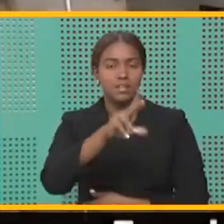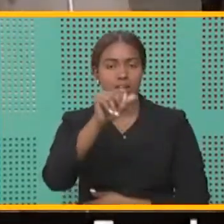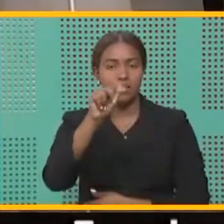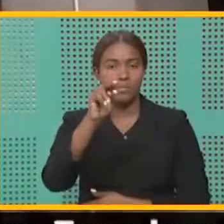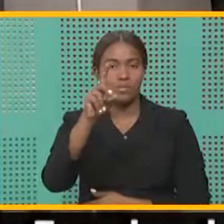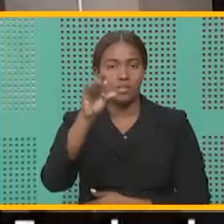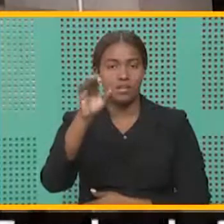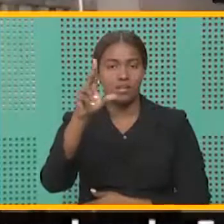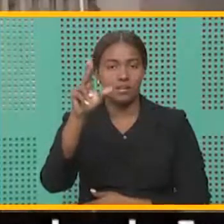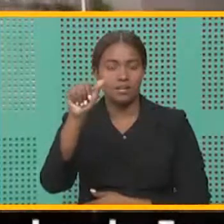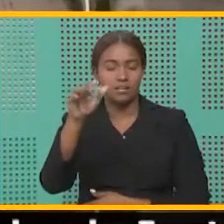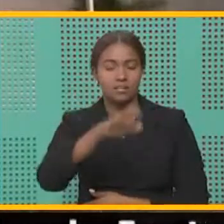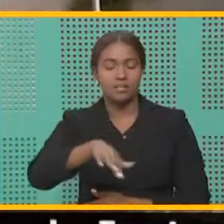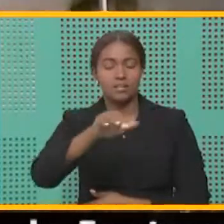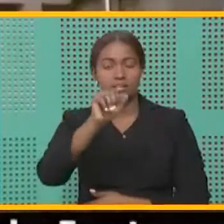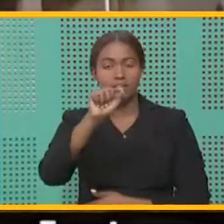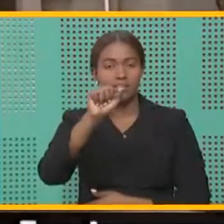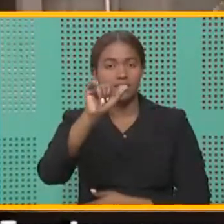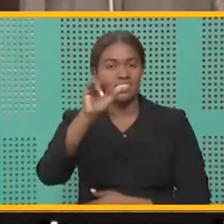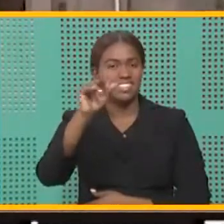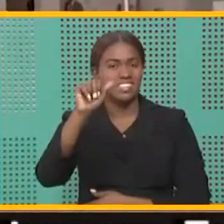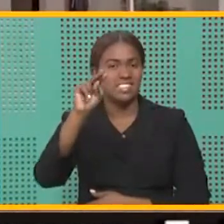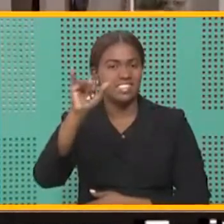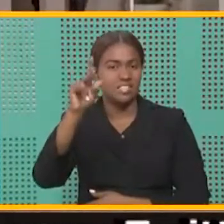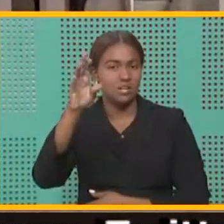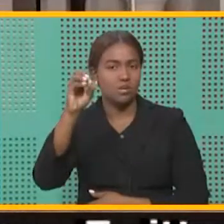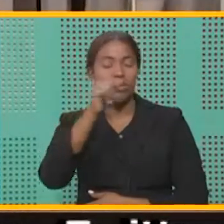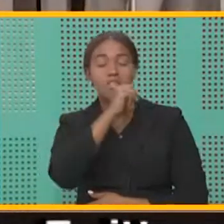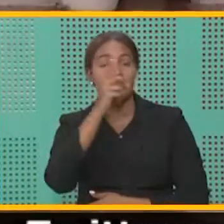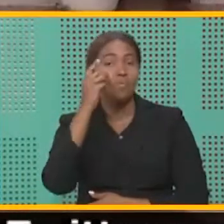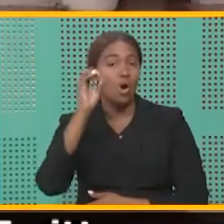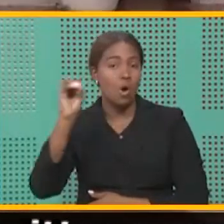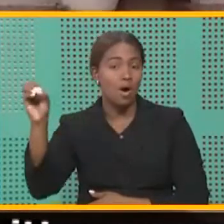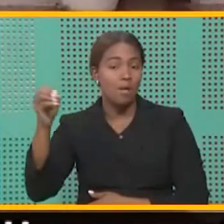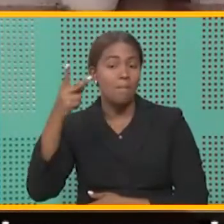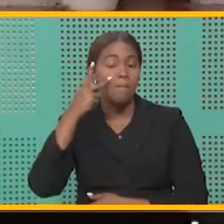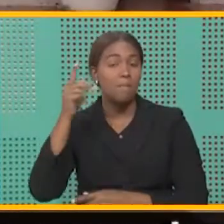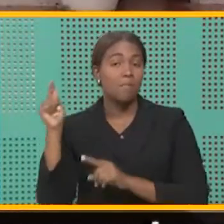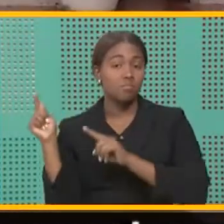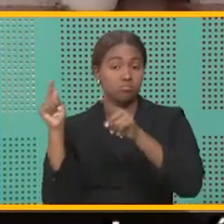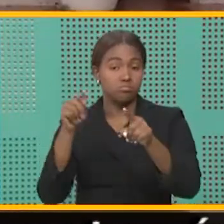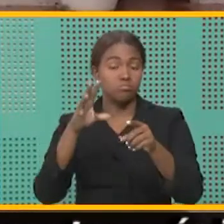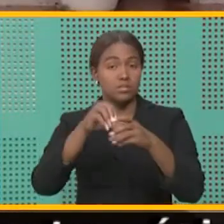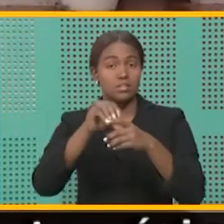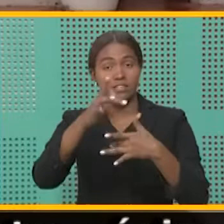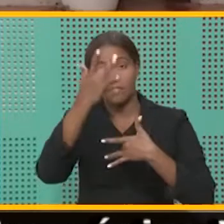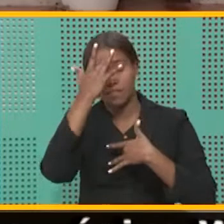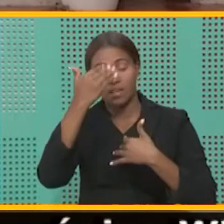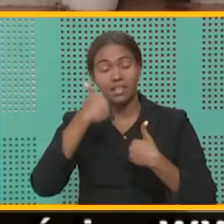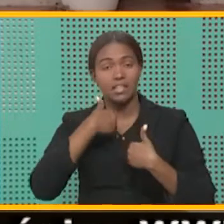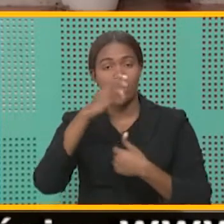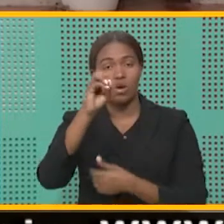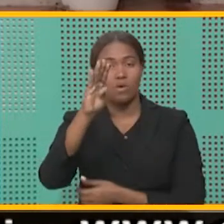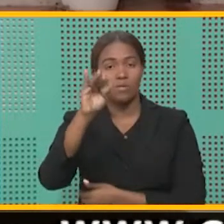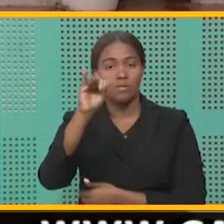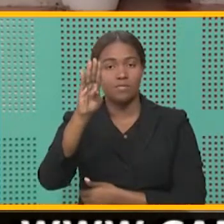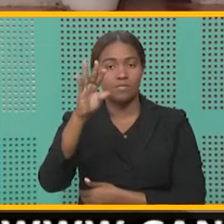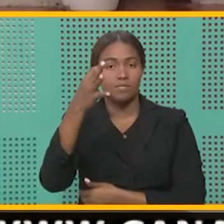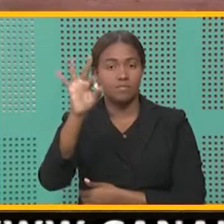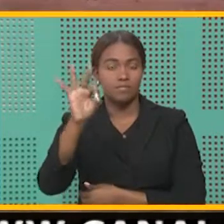sector San Isidro, municipio de Santo Domingo Oeste, donde fue referido tras detectarse que está afectado del COVID-19.